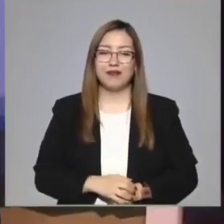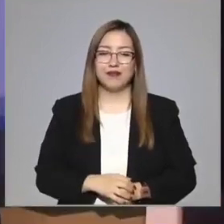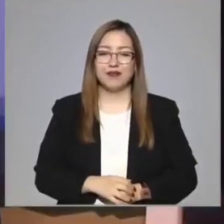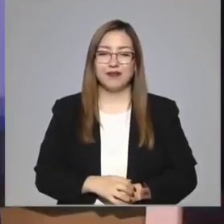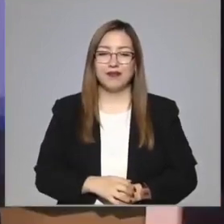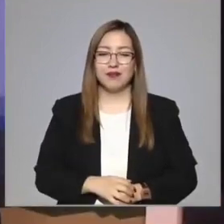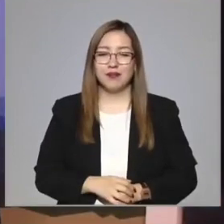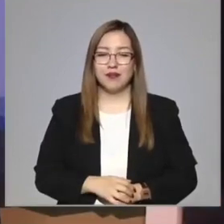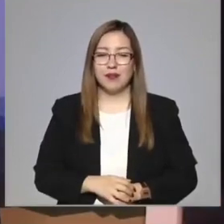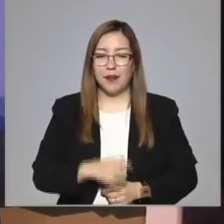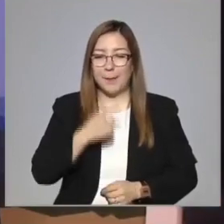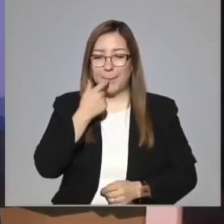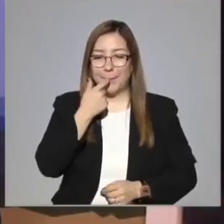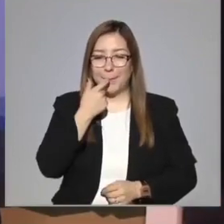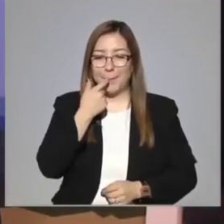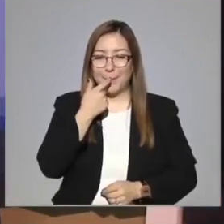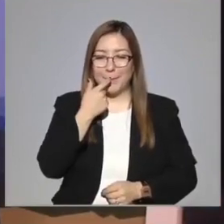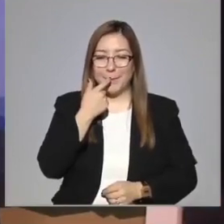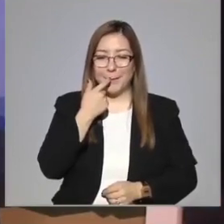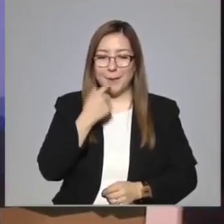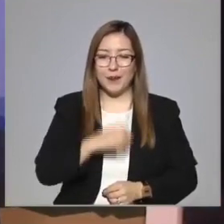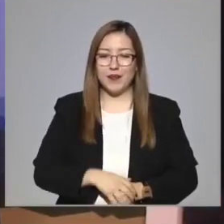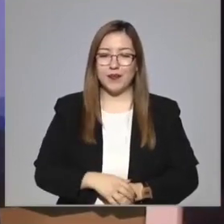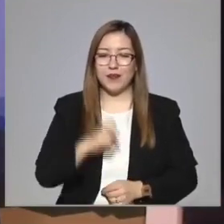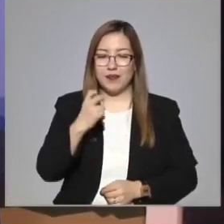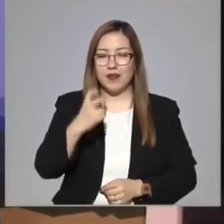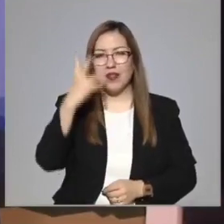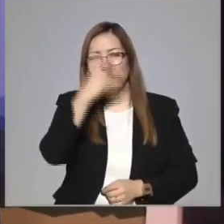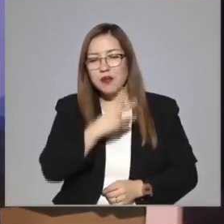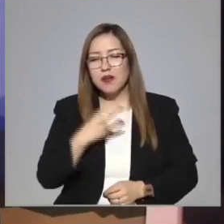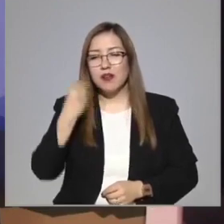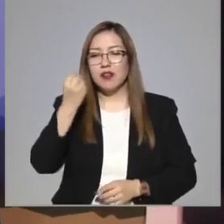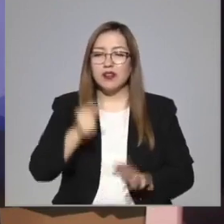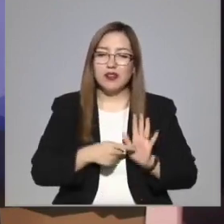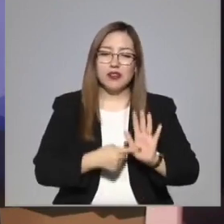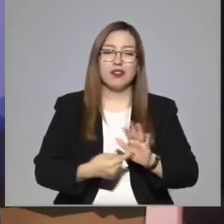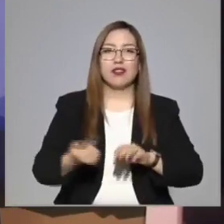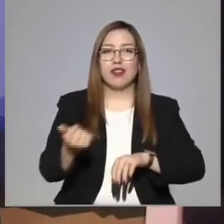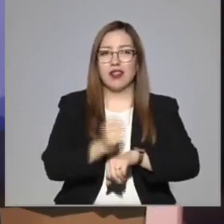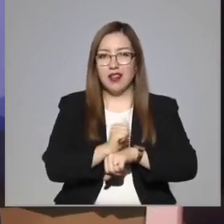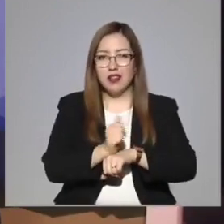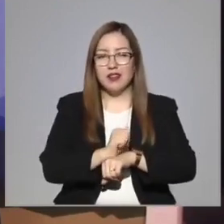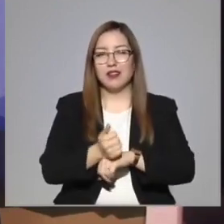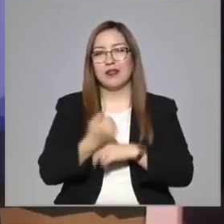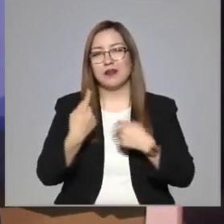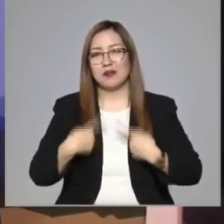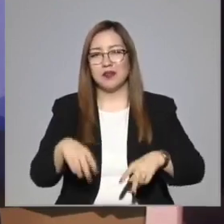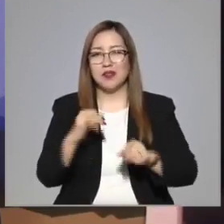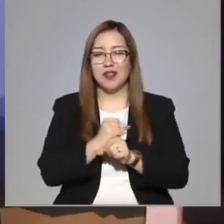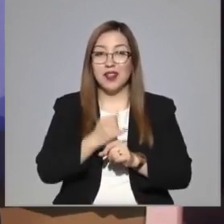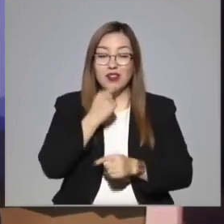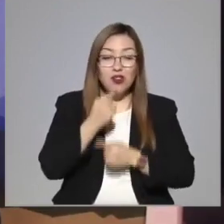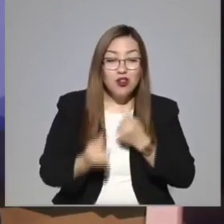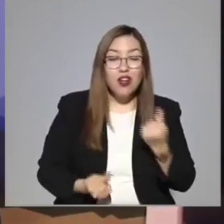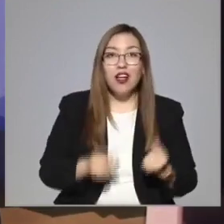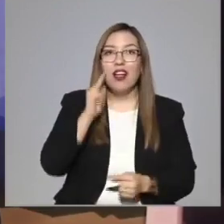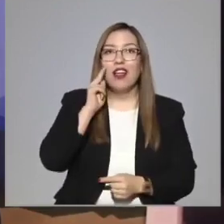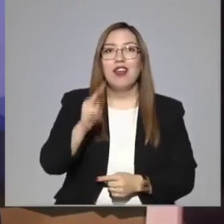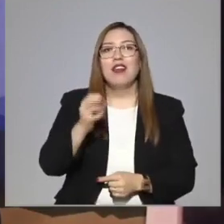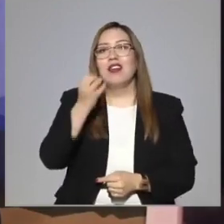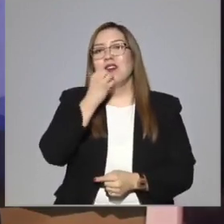Ver que a través de una experiencia estética, los niños gozan el teatro de una forma diferente,